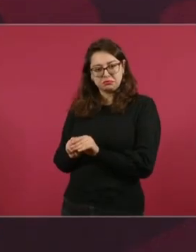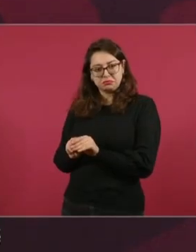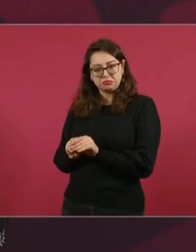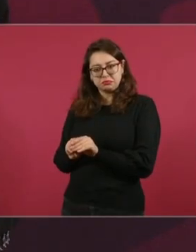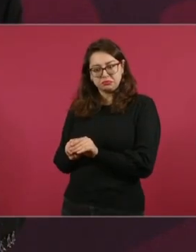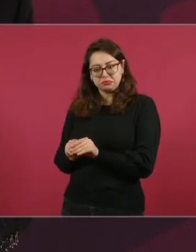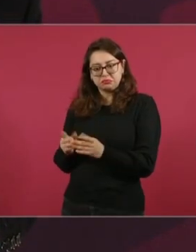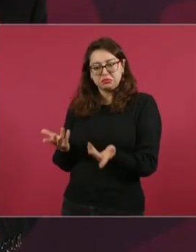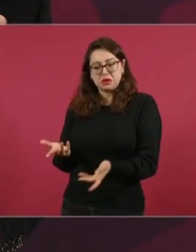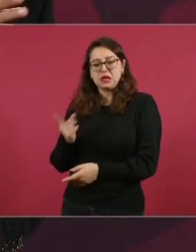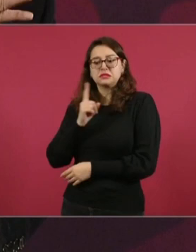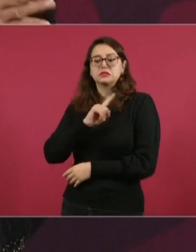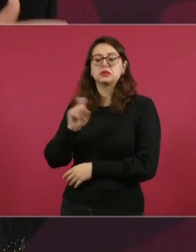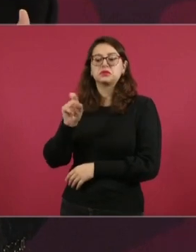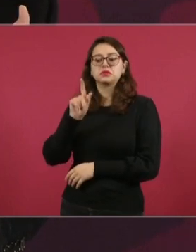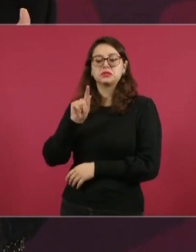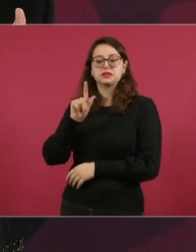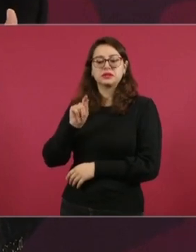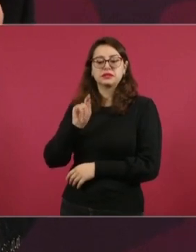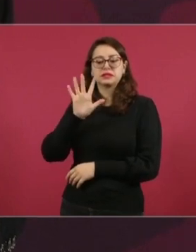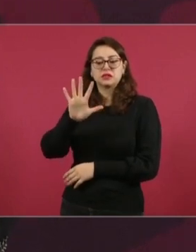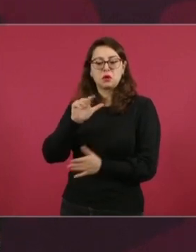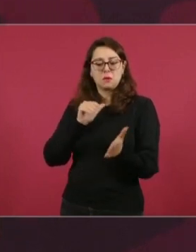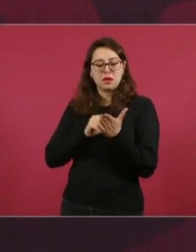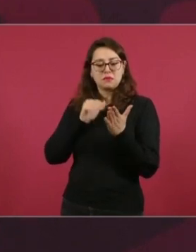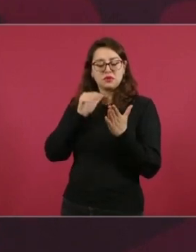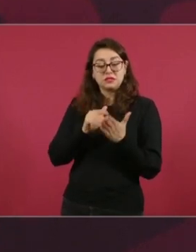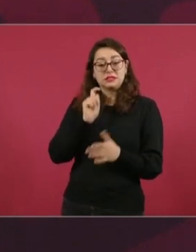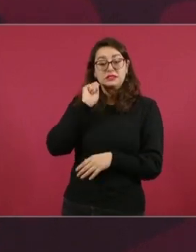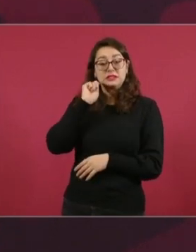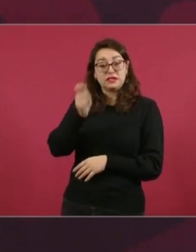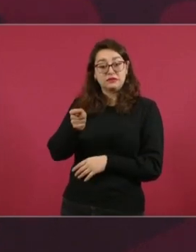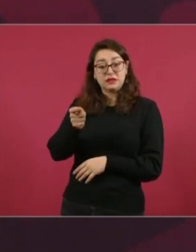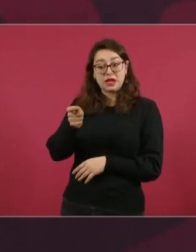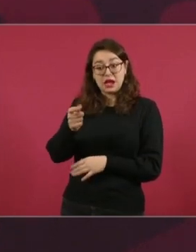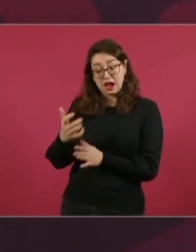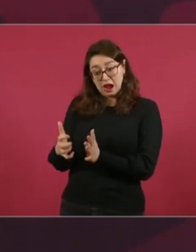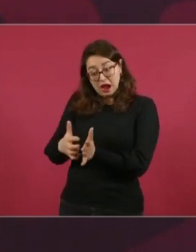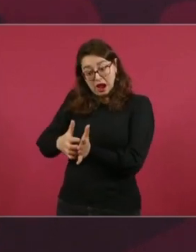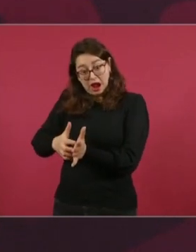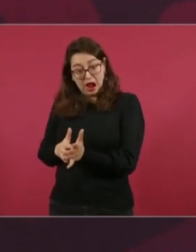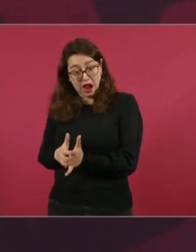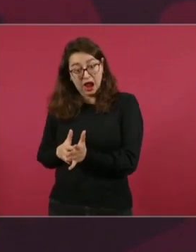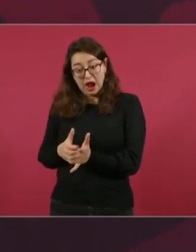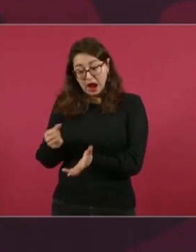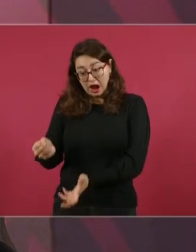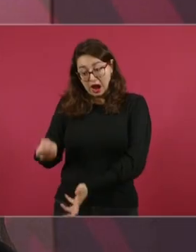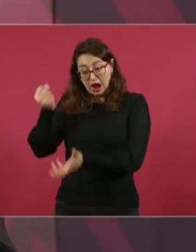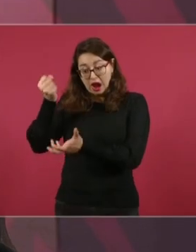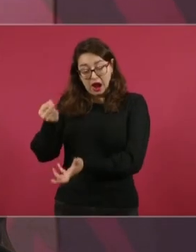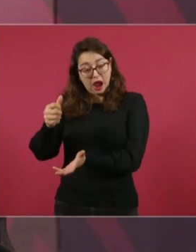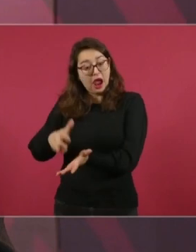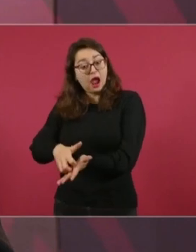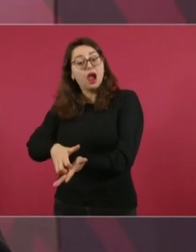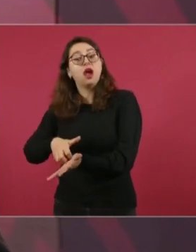total 175 mil millones, nos ahorramos de lo estimado